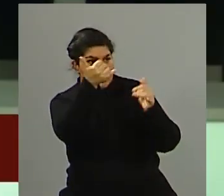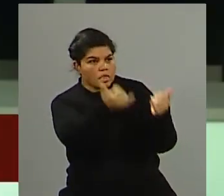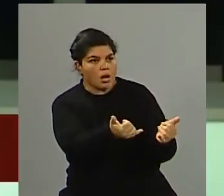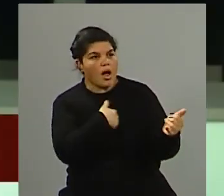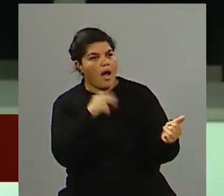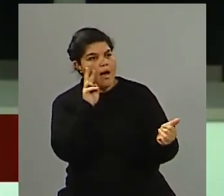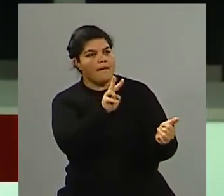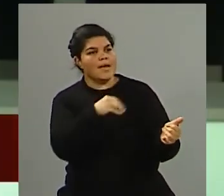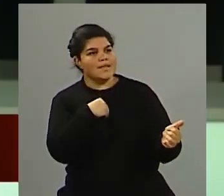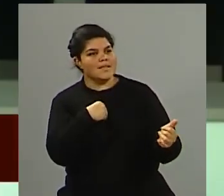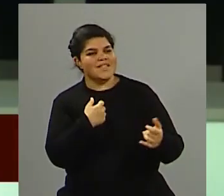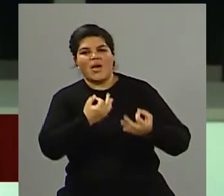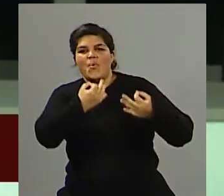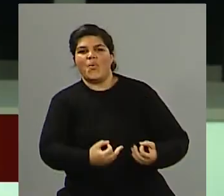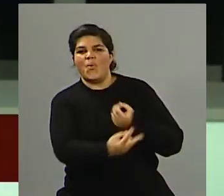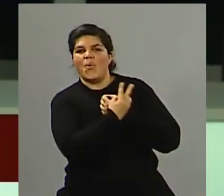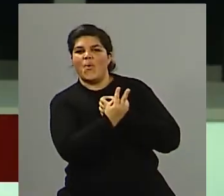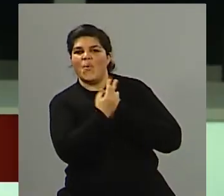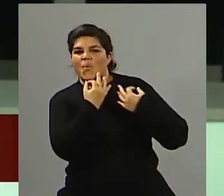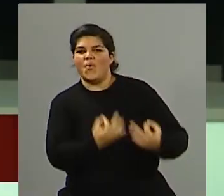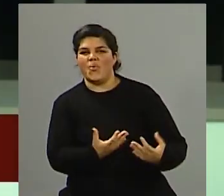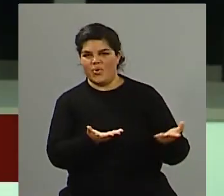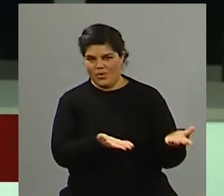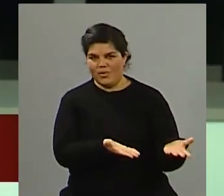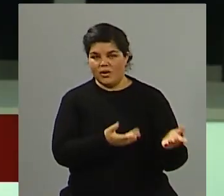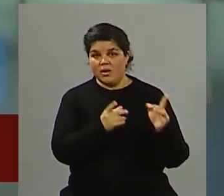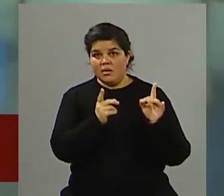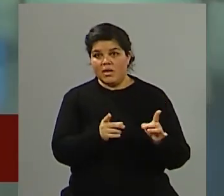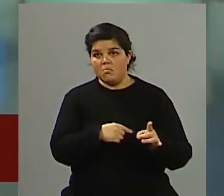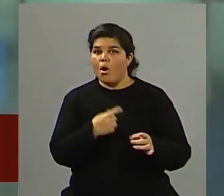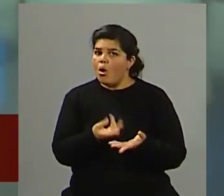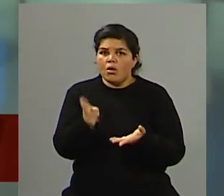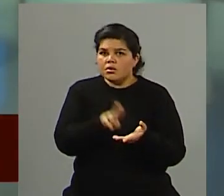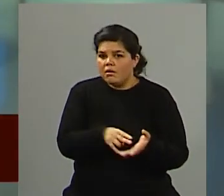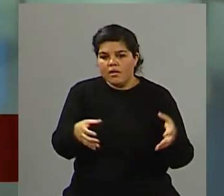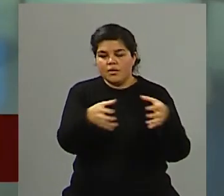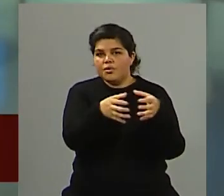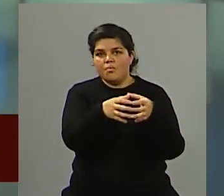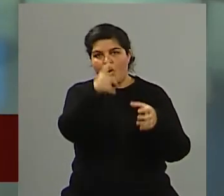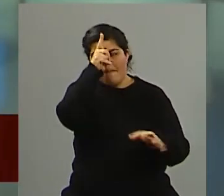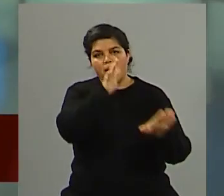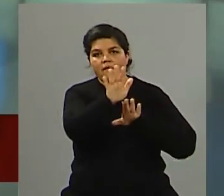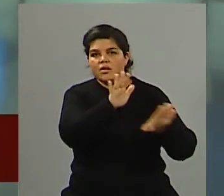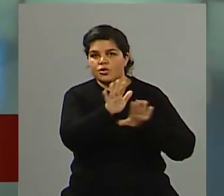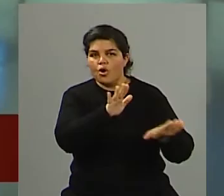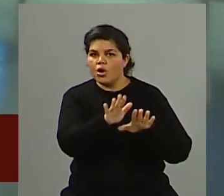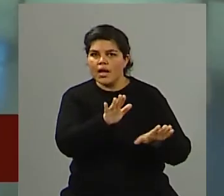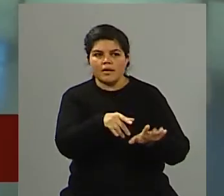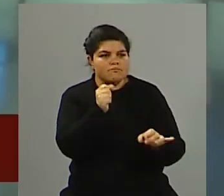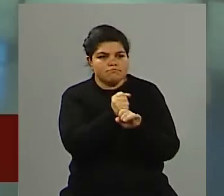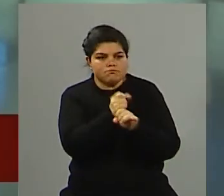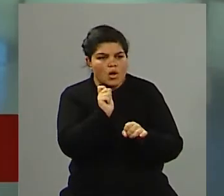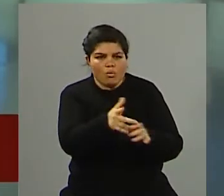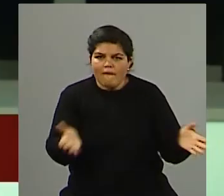volver a no solo capacitarlos a volver a recuperar un cuerpo de preventores municipales como creemos que tiene que funcionar sino también dotarlos de la